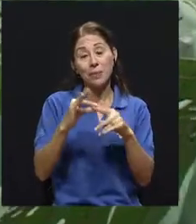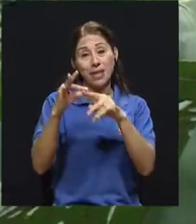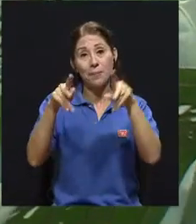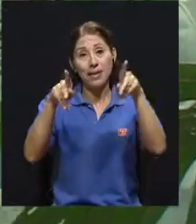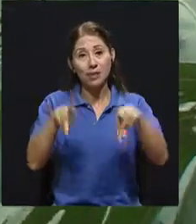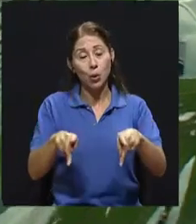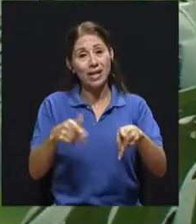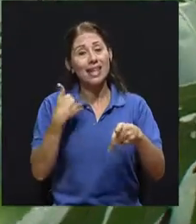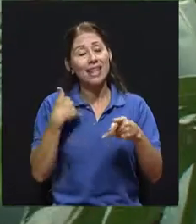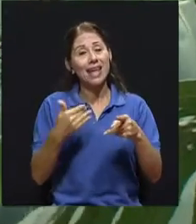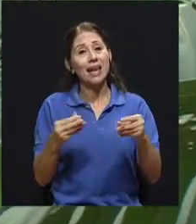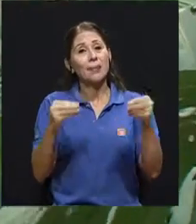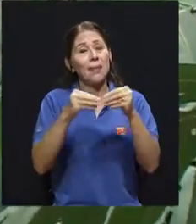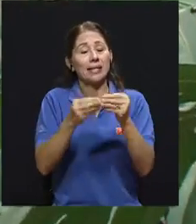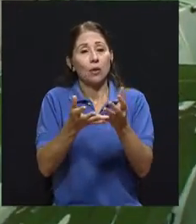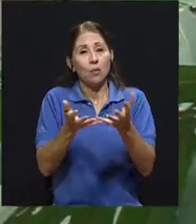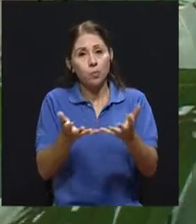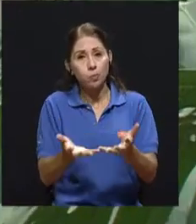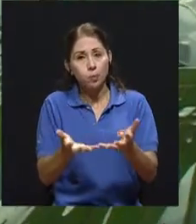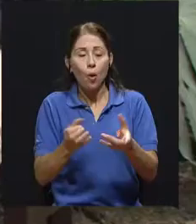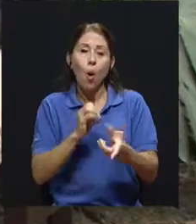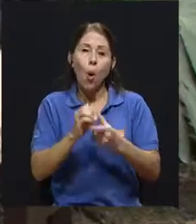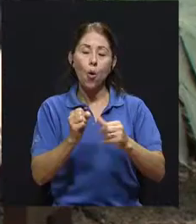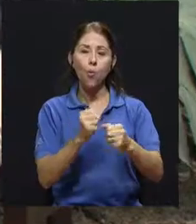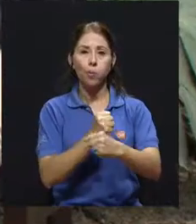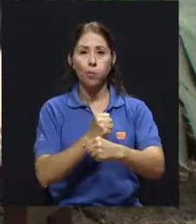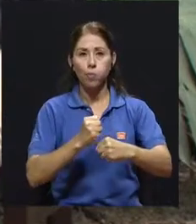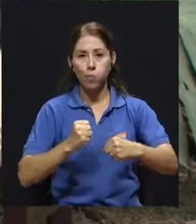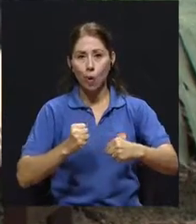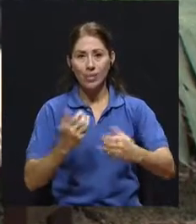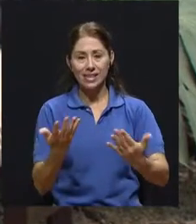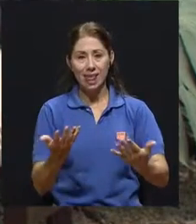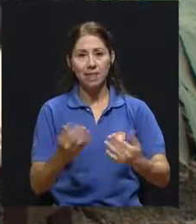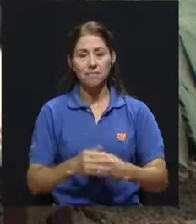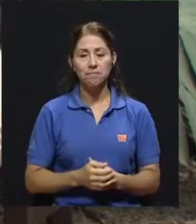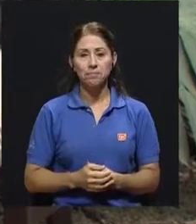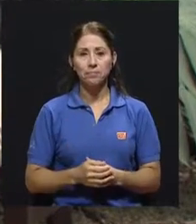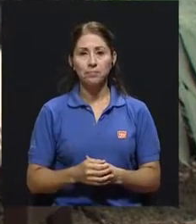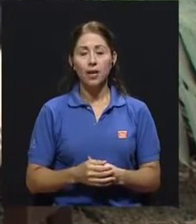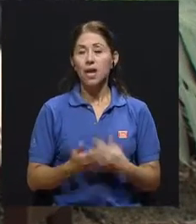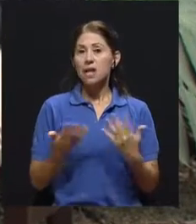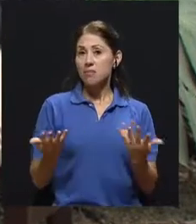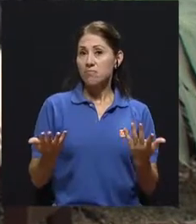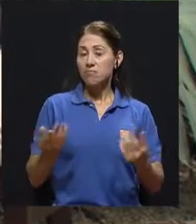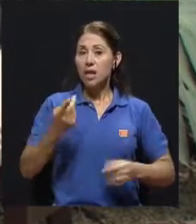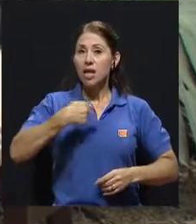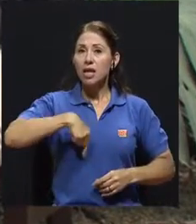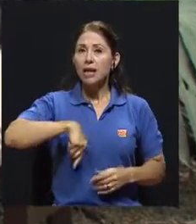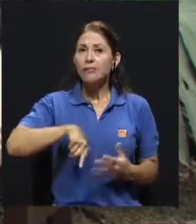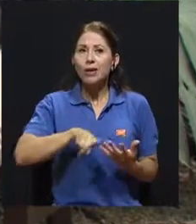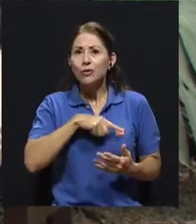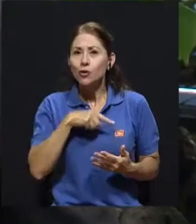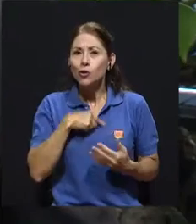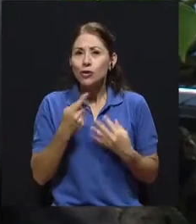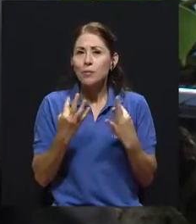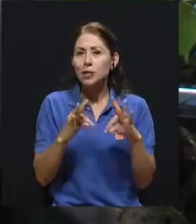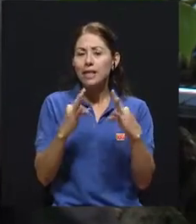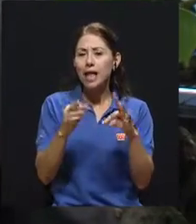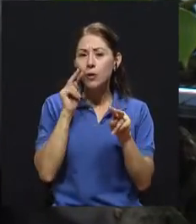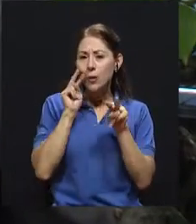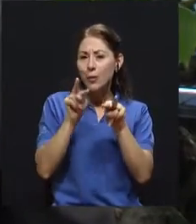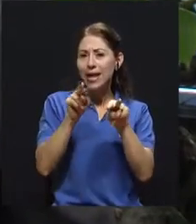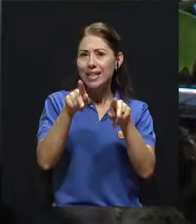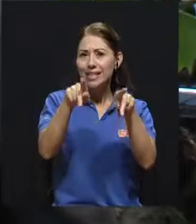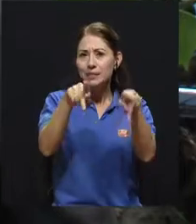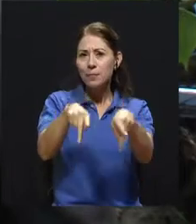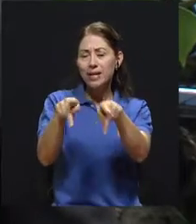sobrepeso o obesidad. ¿Y qué es lo que, digamos, aquí estamos tratando? Estas personas, más bien, la pregunta es